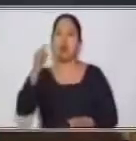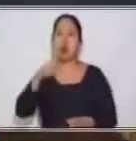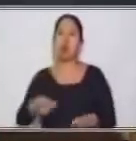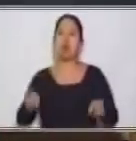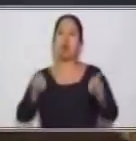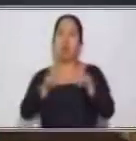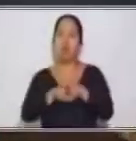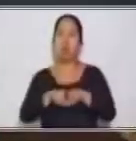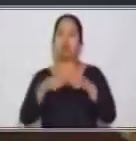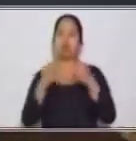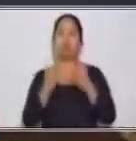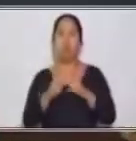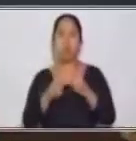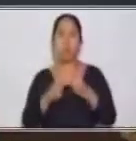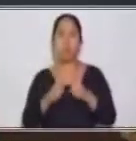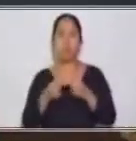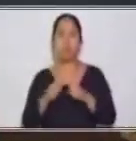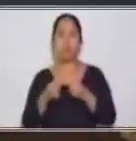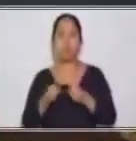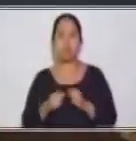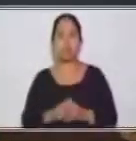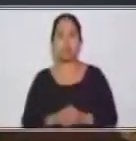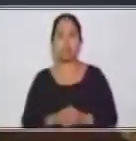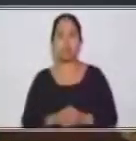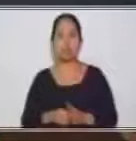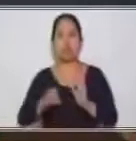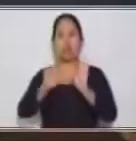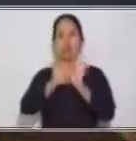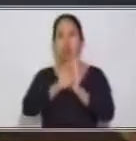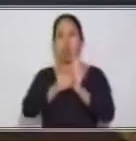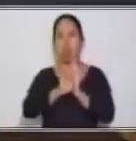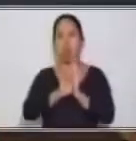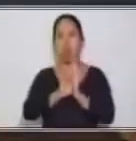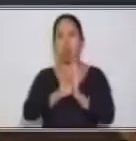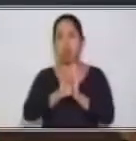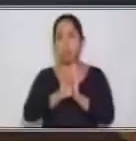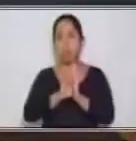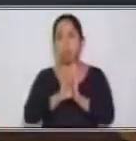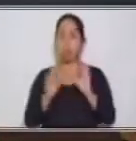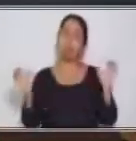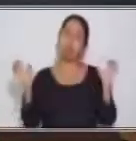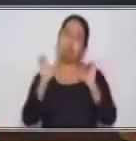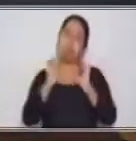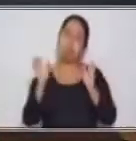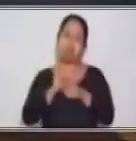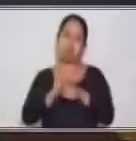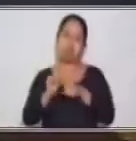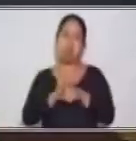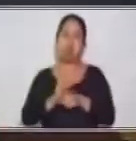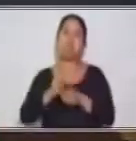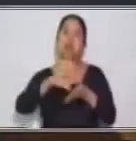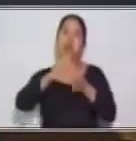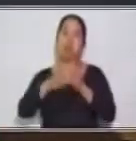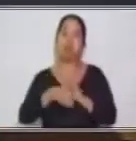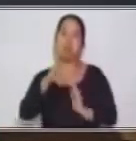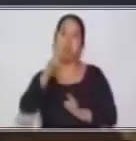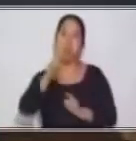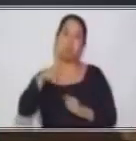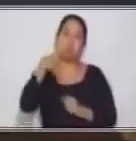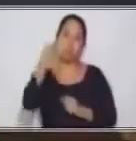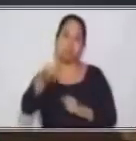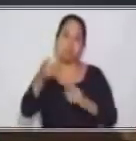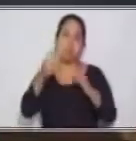ir elaborando un pequeño ejercicio para que usted en casa pueda